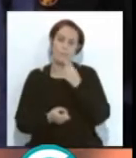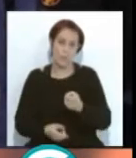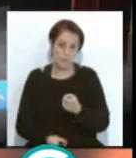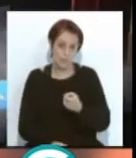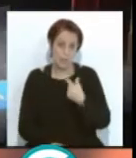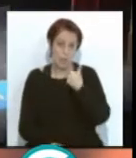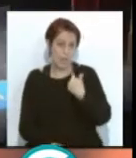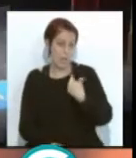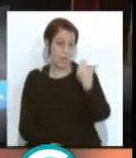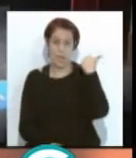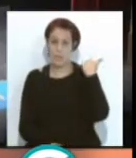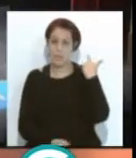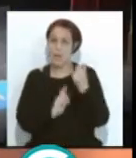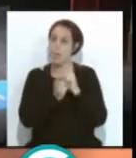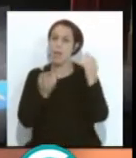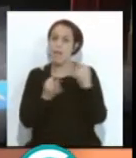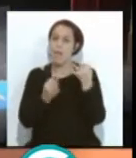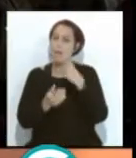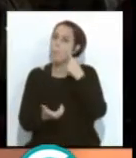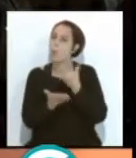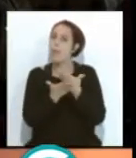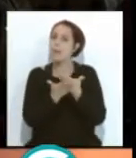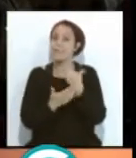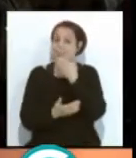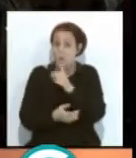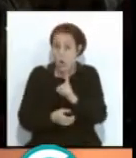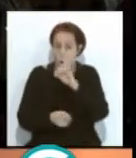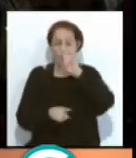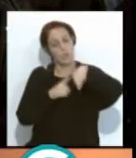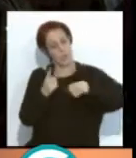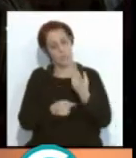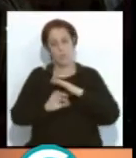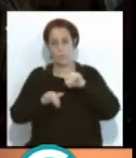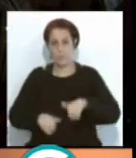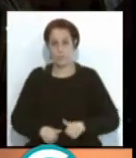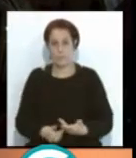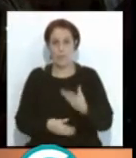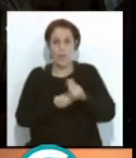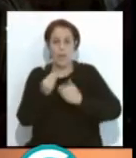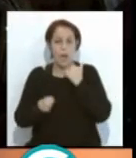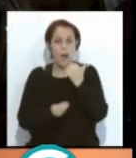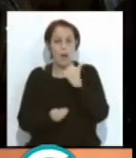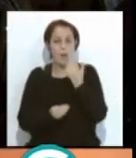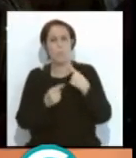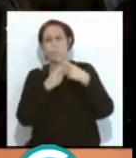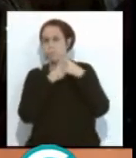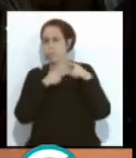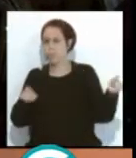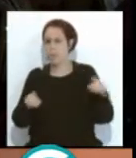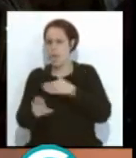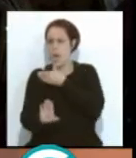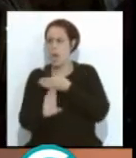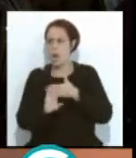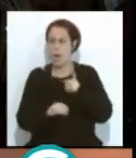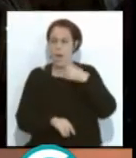lo que decías antes, que hay que cambiar, hay que probar. Que no, bueno, pues el año que viene volvemos. Pero hay que intentar hacer algo muy diferente a lo que se ha hecho para ver